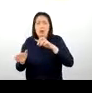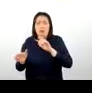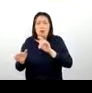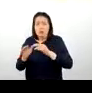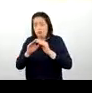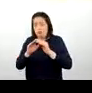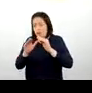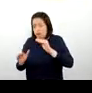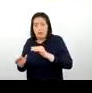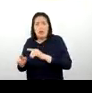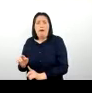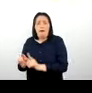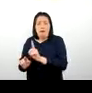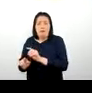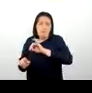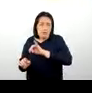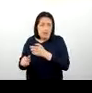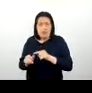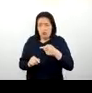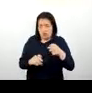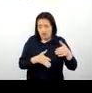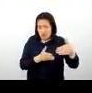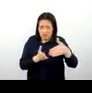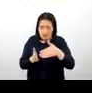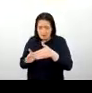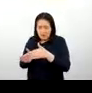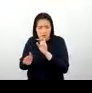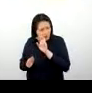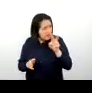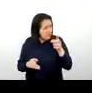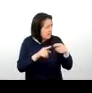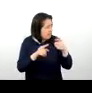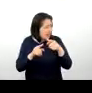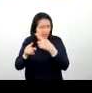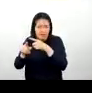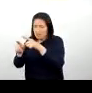el nivel del mar, entonces en toda esta ruta se puede ver diferentes especies de aves, ¿no?